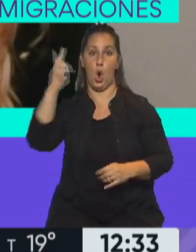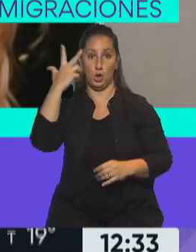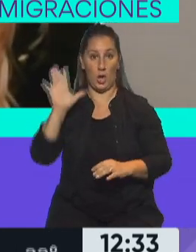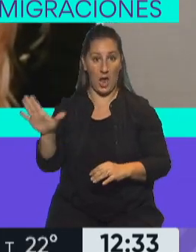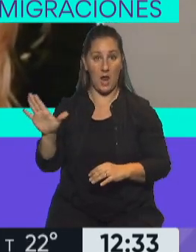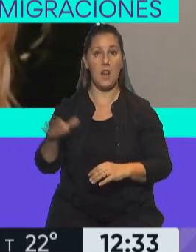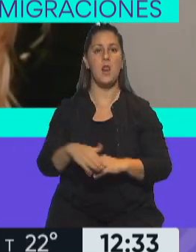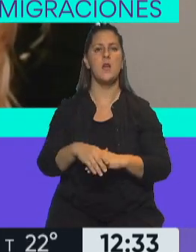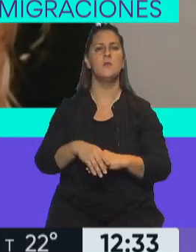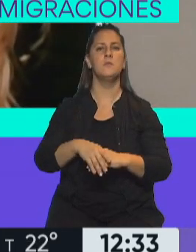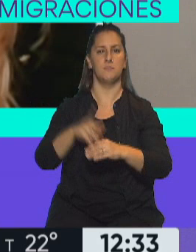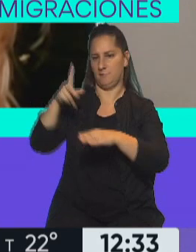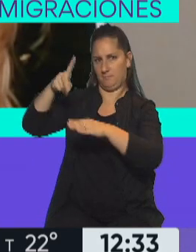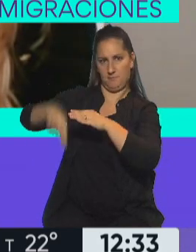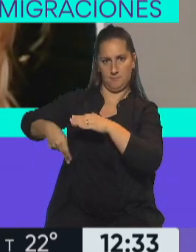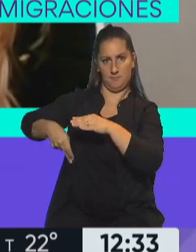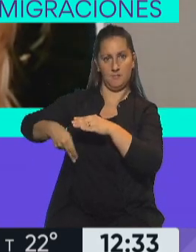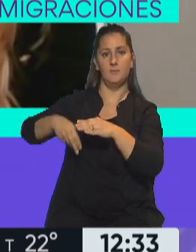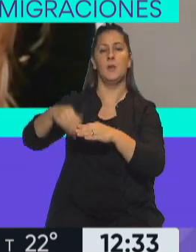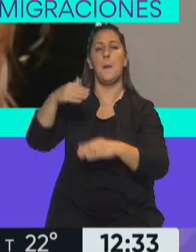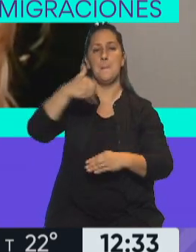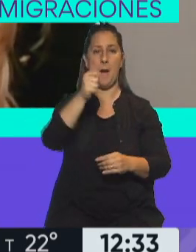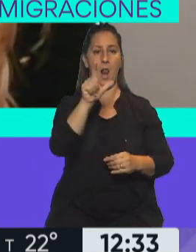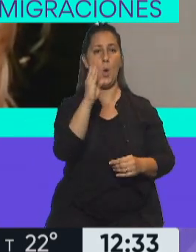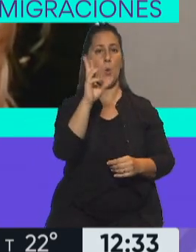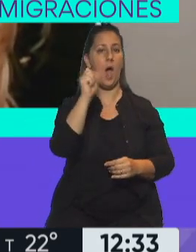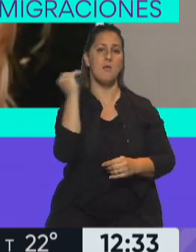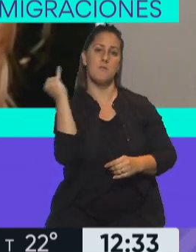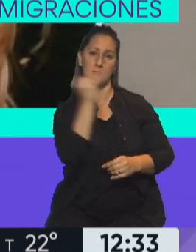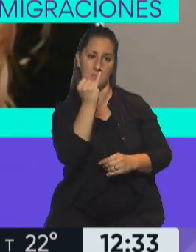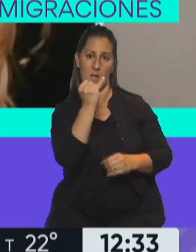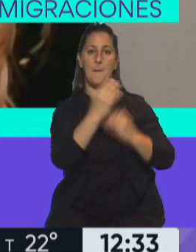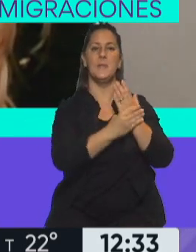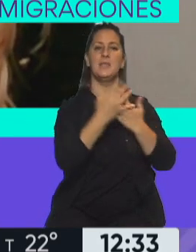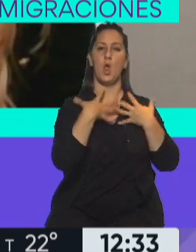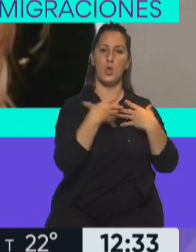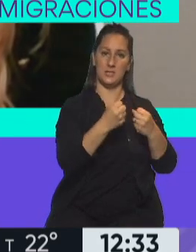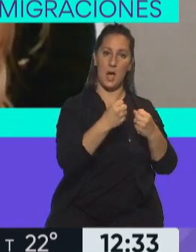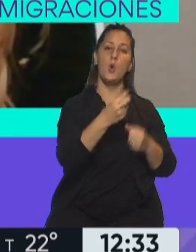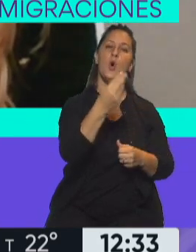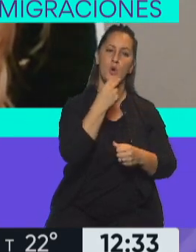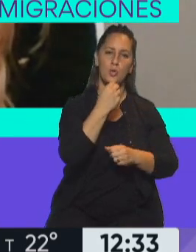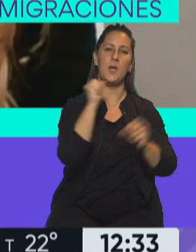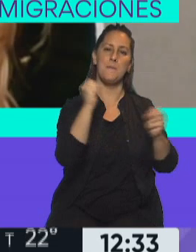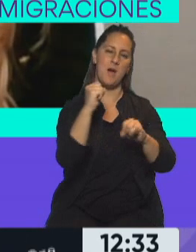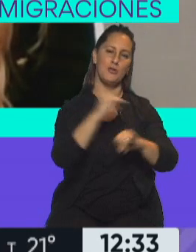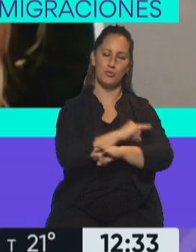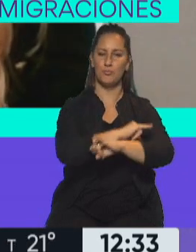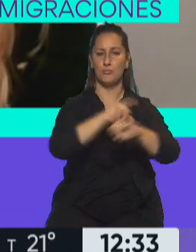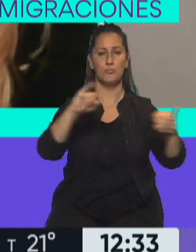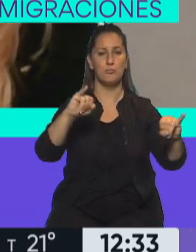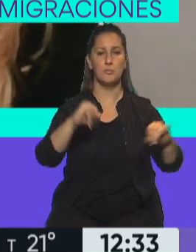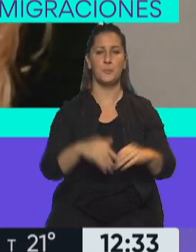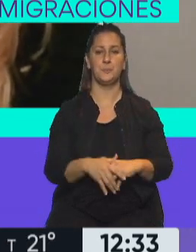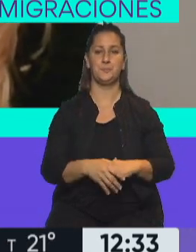se secuenció la cepa y el Mabran comunicó y por eso el Ministerio de Salud de la Nación salió el 11 de mayo a comunicar. Se ve que